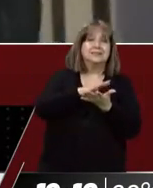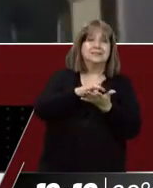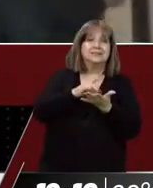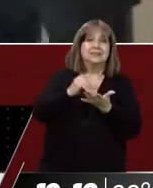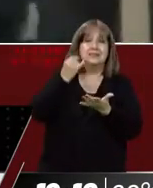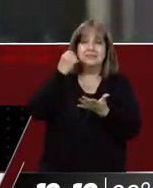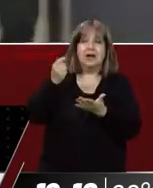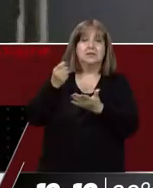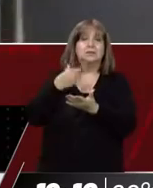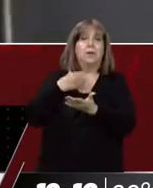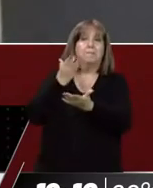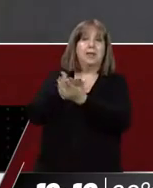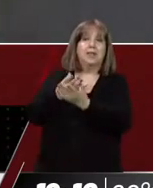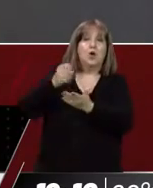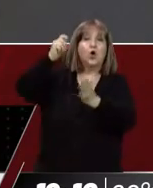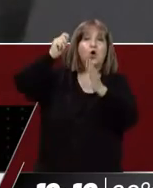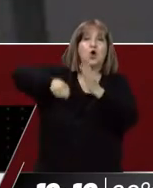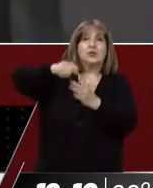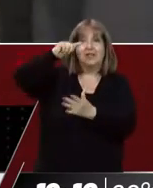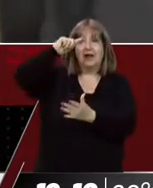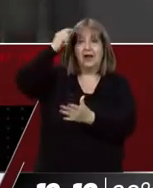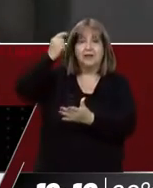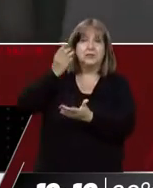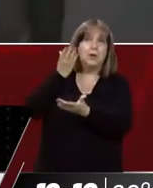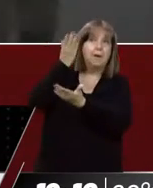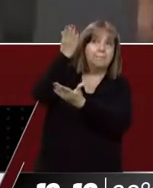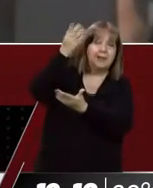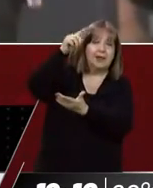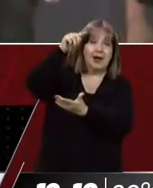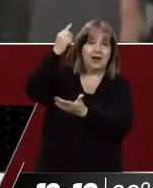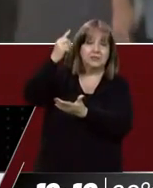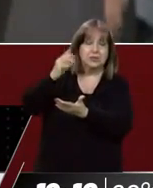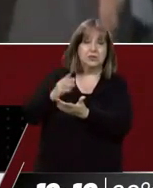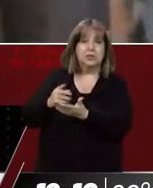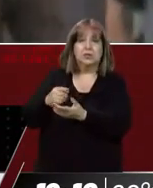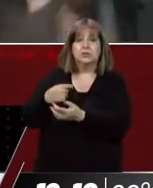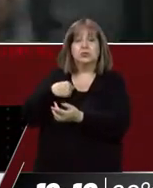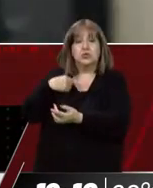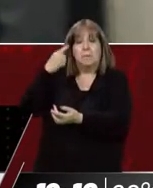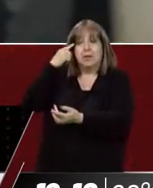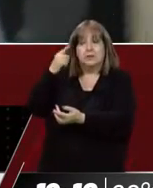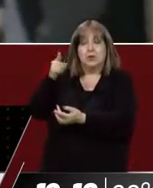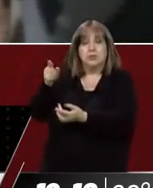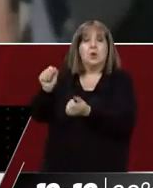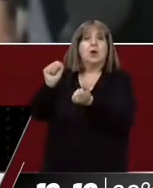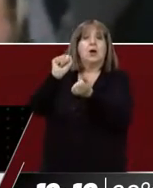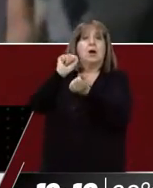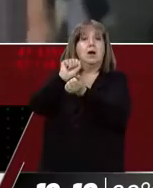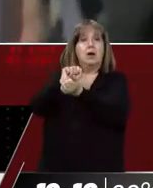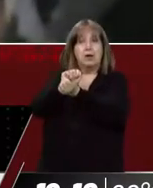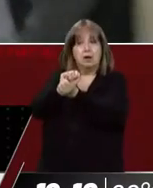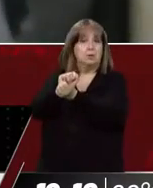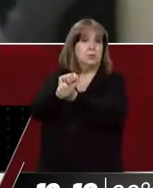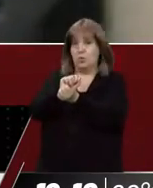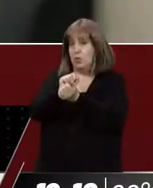a la Corte de la Nación, entendemos desde la defensa que no se puede privar de la libertad hasta tanto no sean agotadas las vías